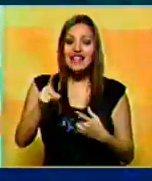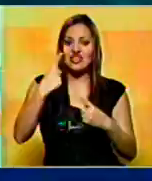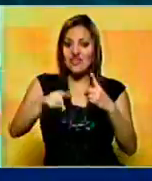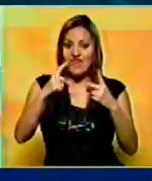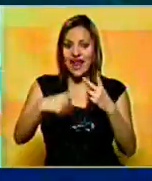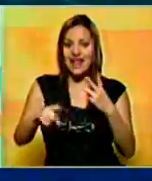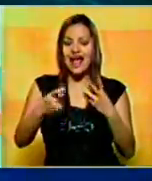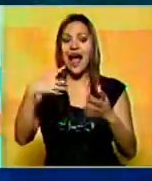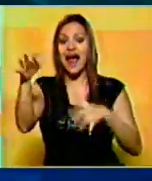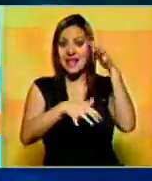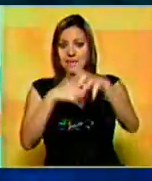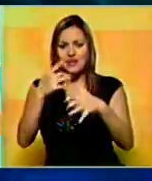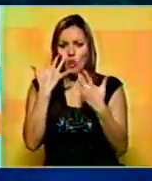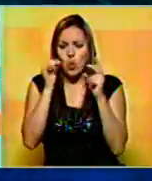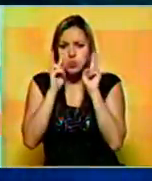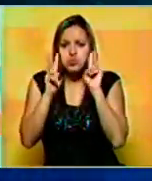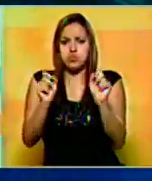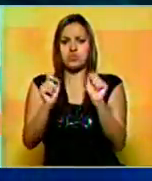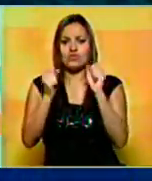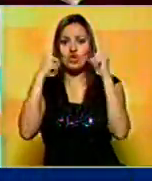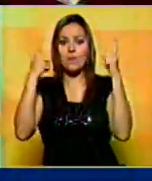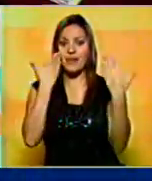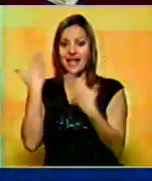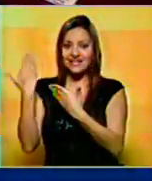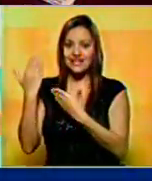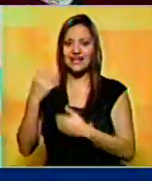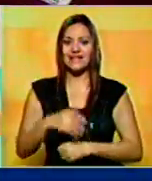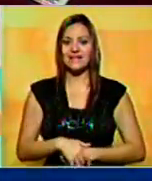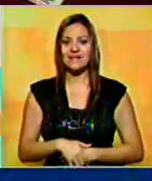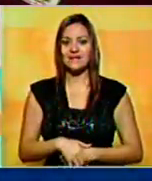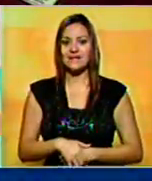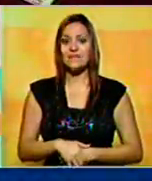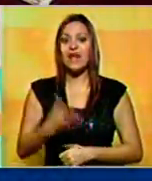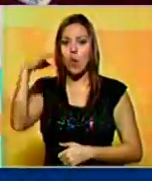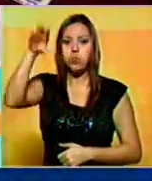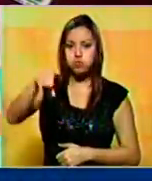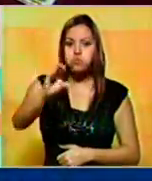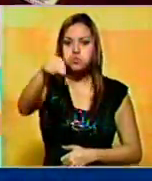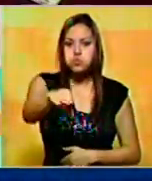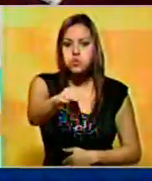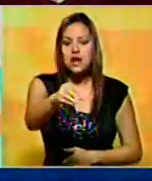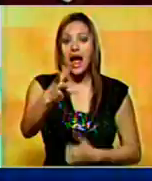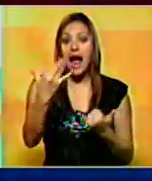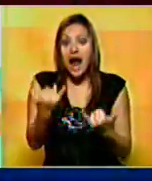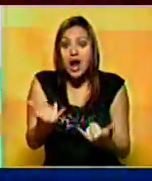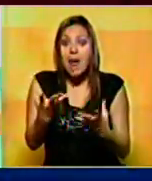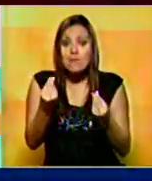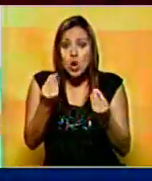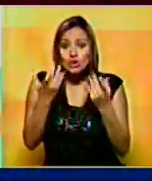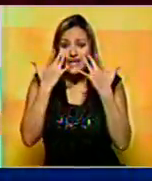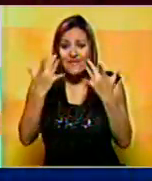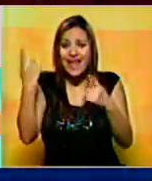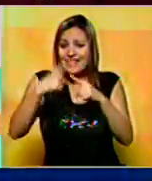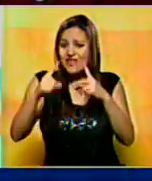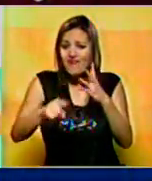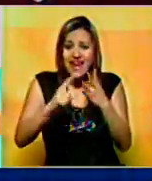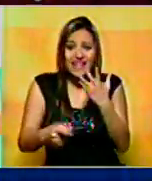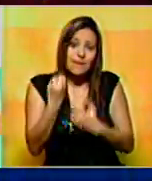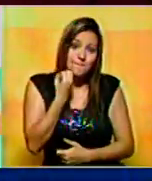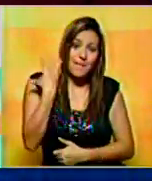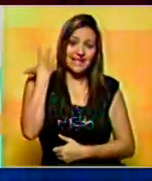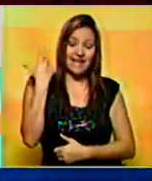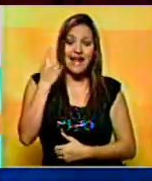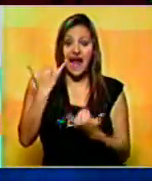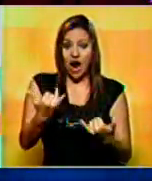un acontecimiento inusual. Este invierno en las costas del sur de California estamos viendo muchas especies de ballena en